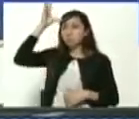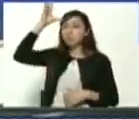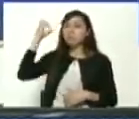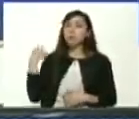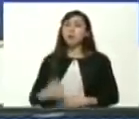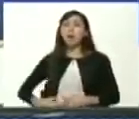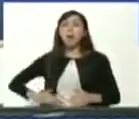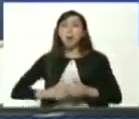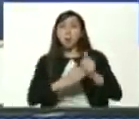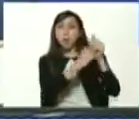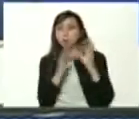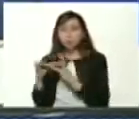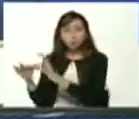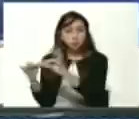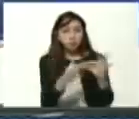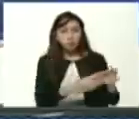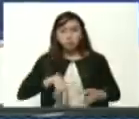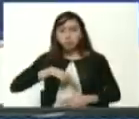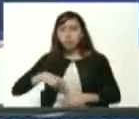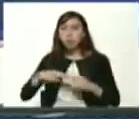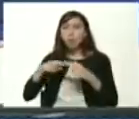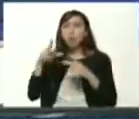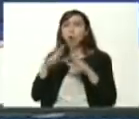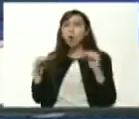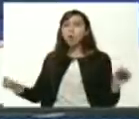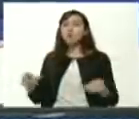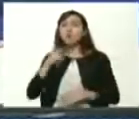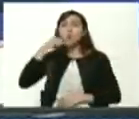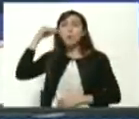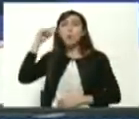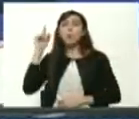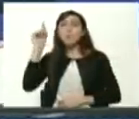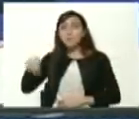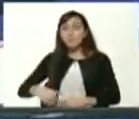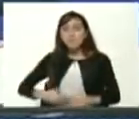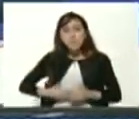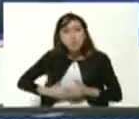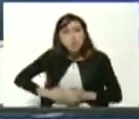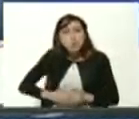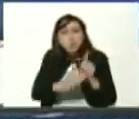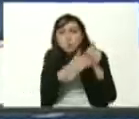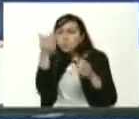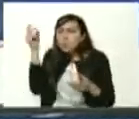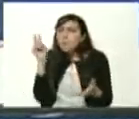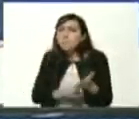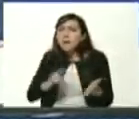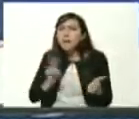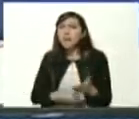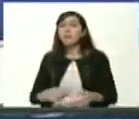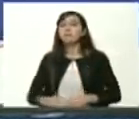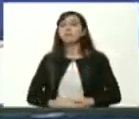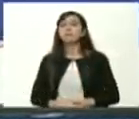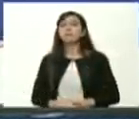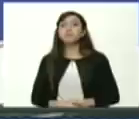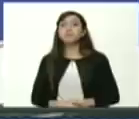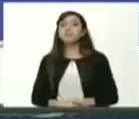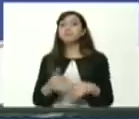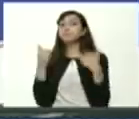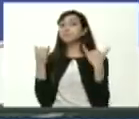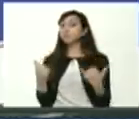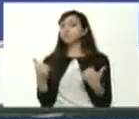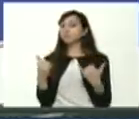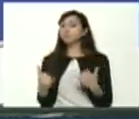liderazgo colectivo que debemos construir entre todos y todas un liderazgo verdadero ahora esto es tan